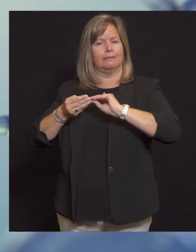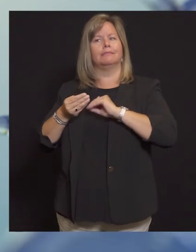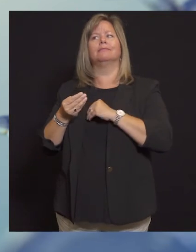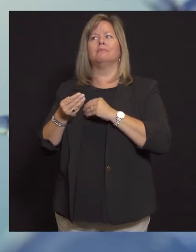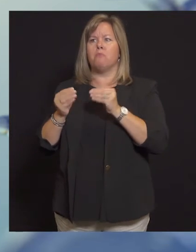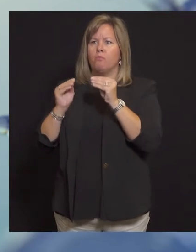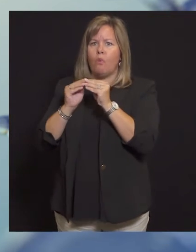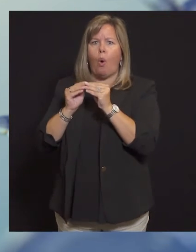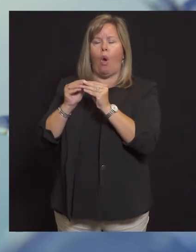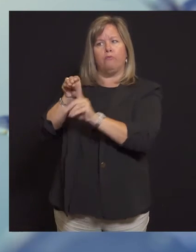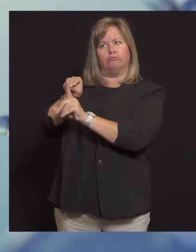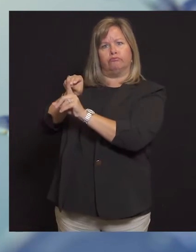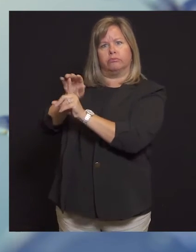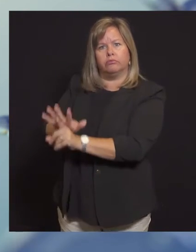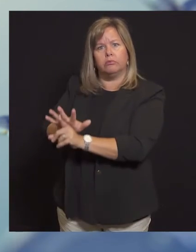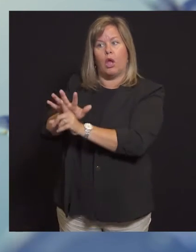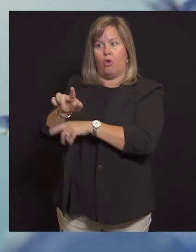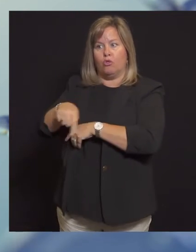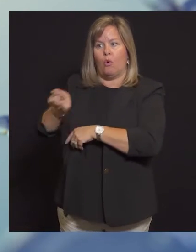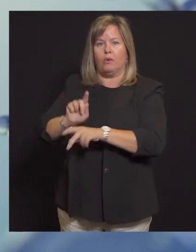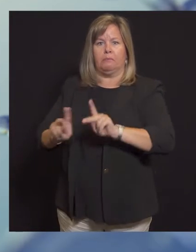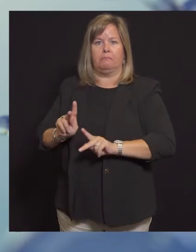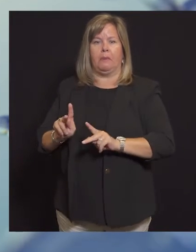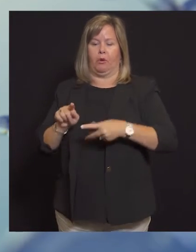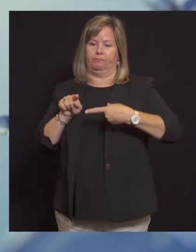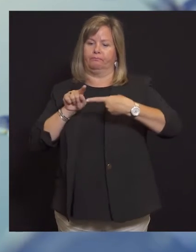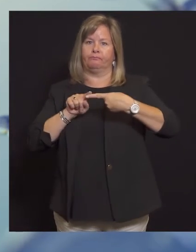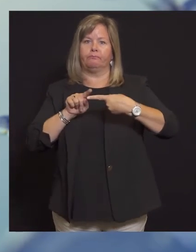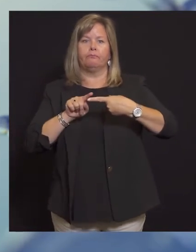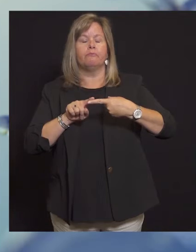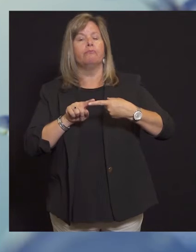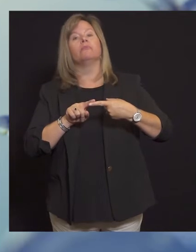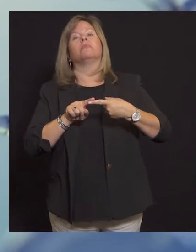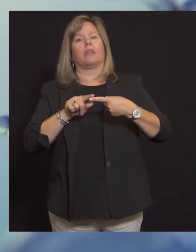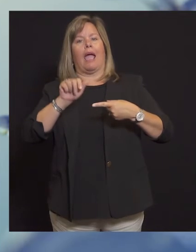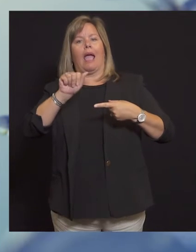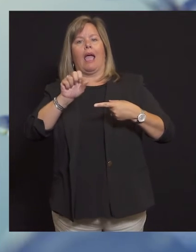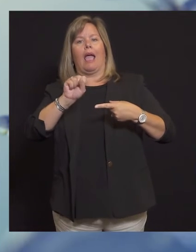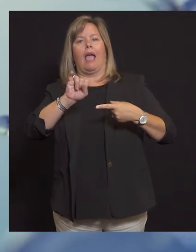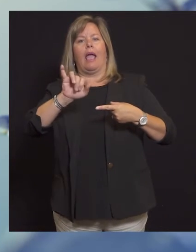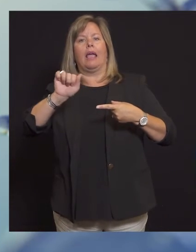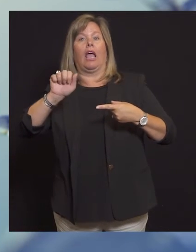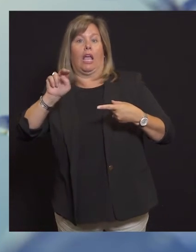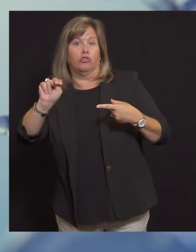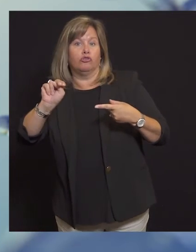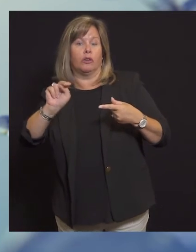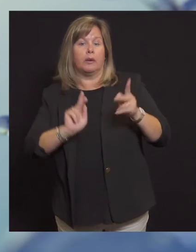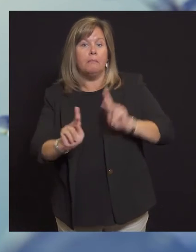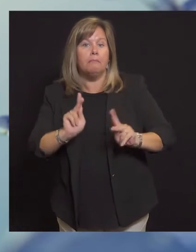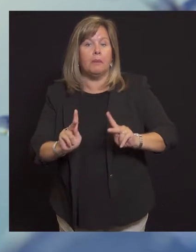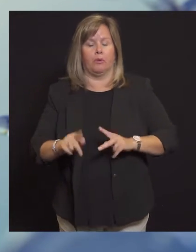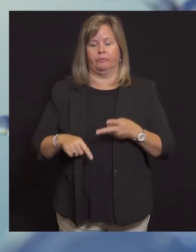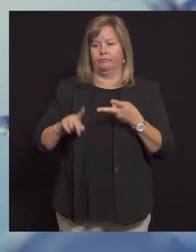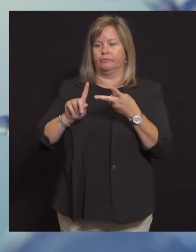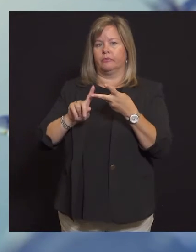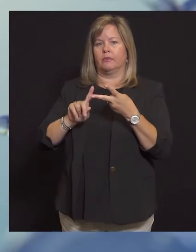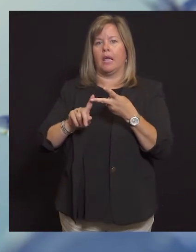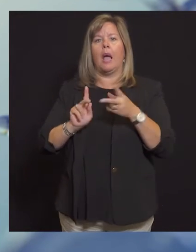seamos conscientes de eso y hagamos lo que podamos para evitar estigmatizar a las personas que se han recuperado de COVID-19.